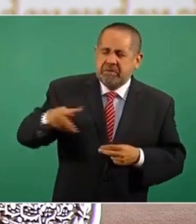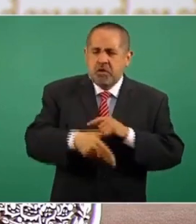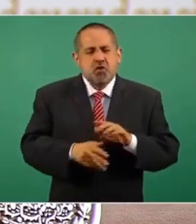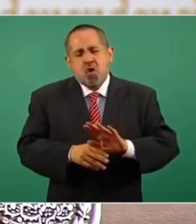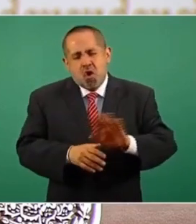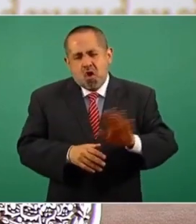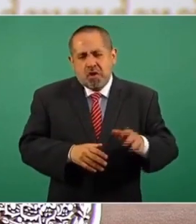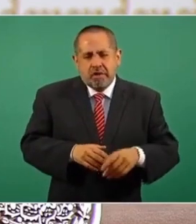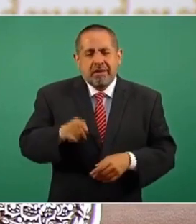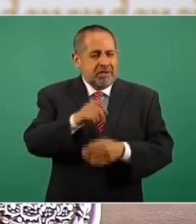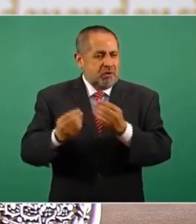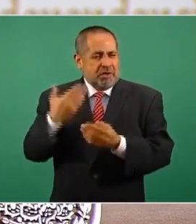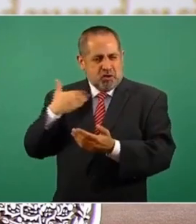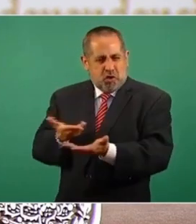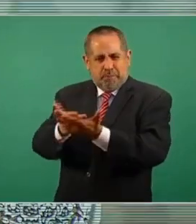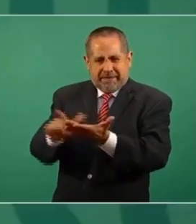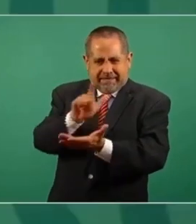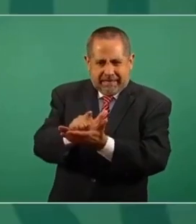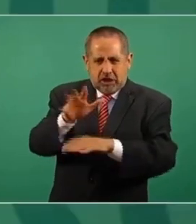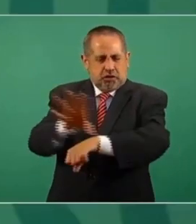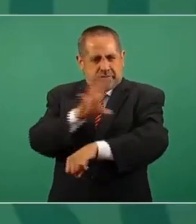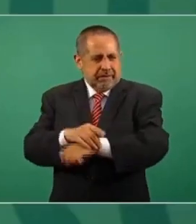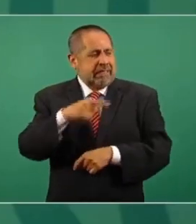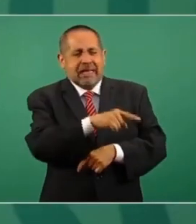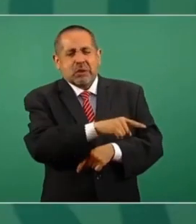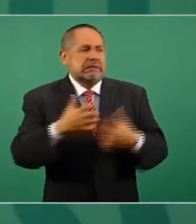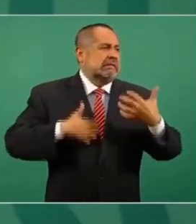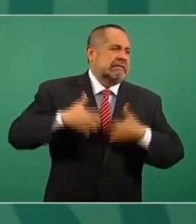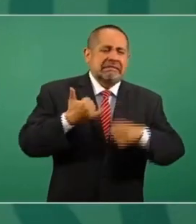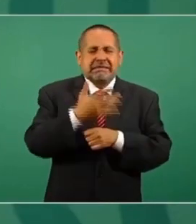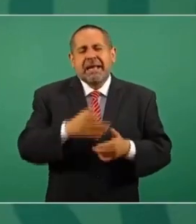Los que están inconformes con la reforma eléctrica están